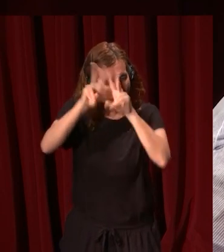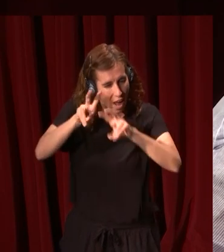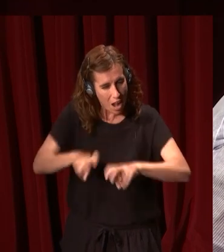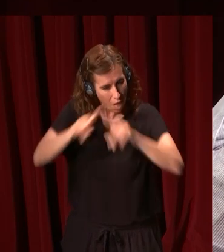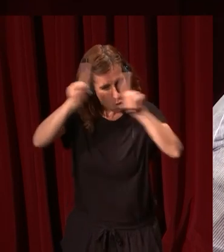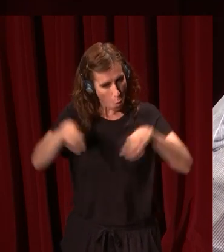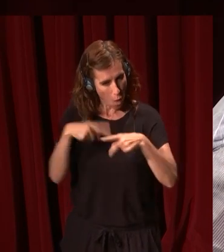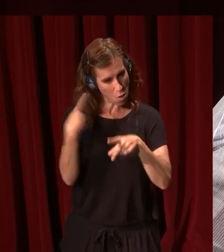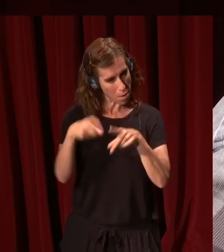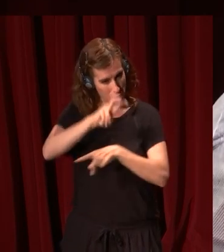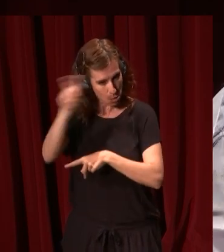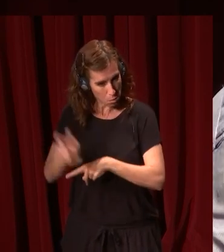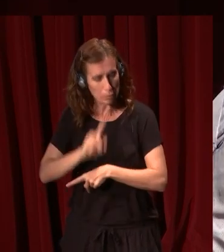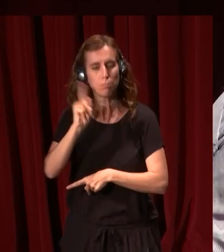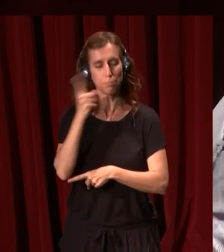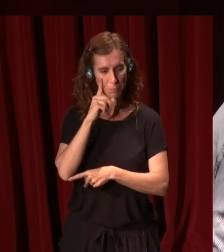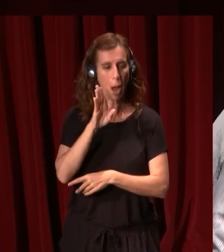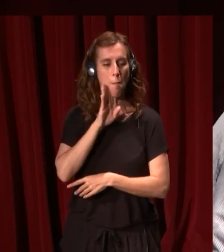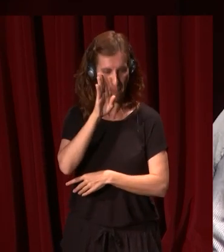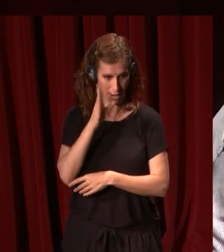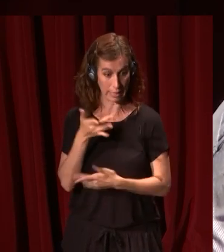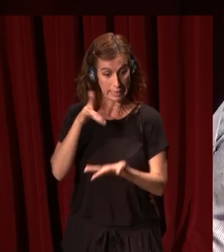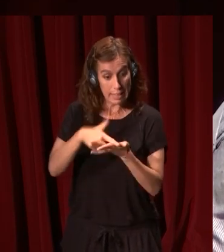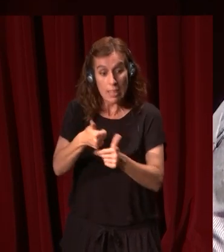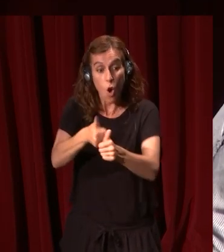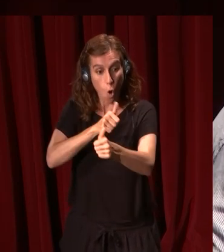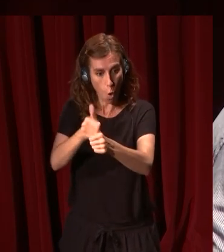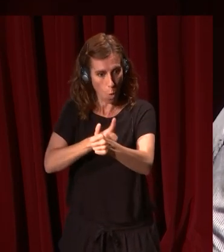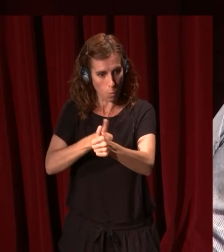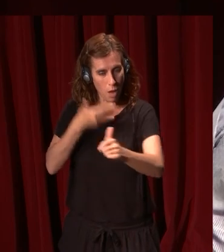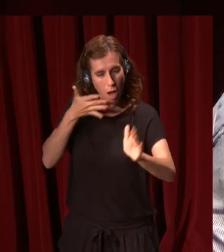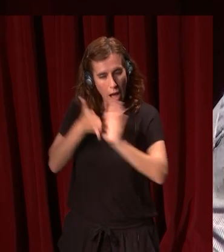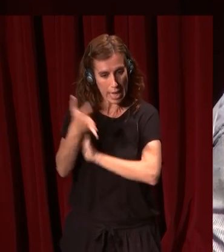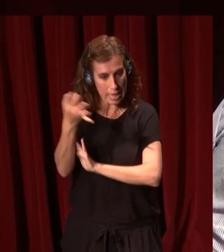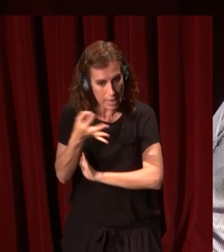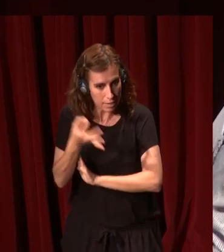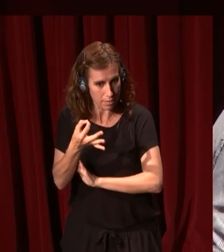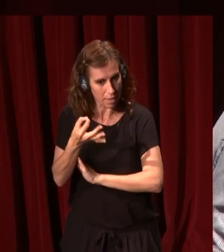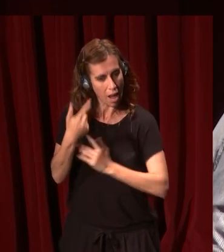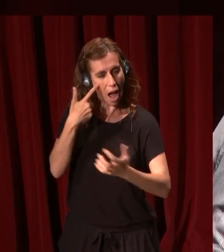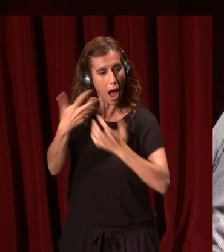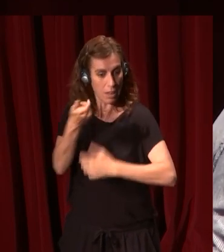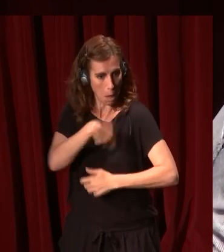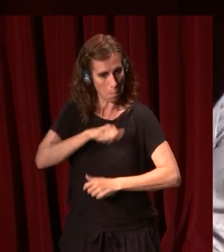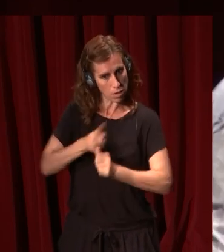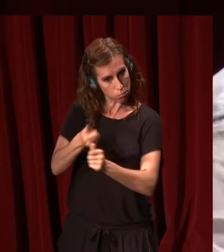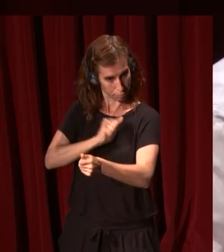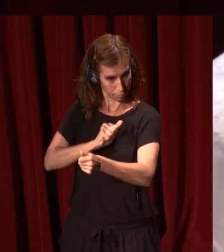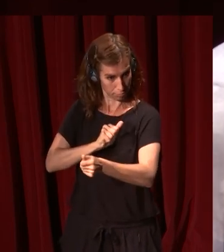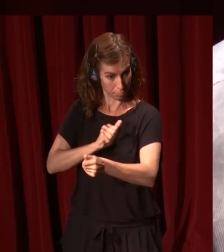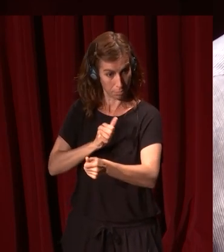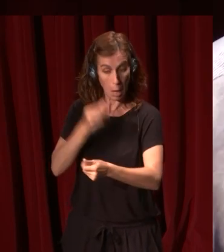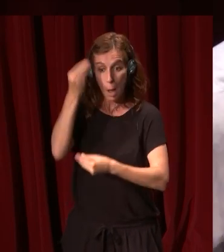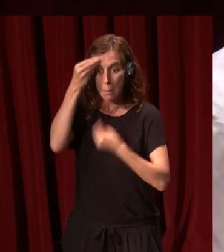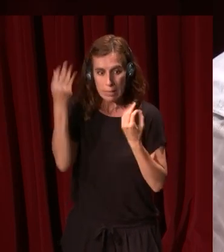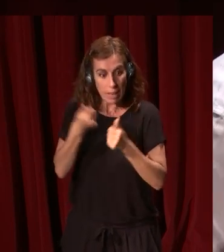este escritor dice lo siguiente, dice que esta copia refleja el acento étnico del artista español que lo copió. O él cree que